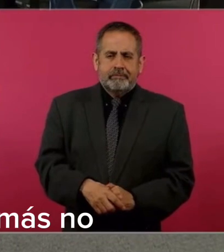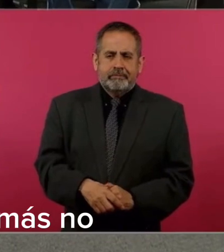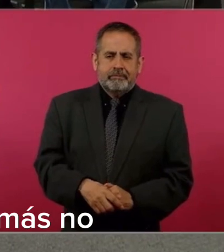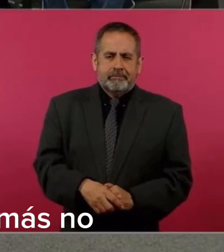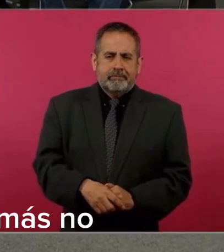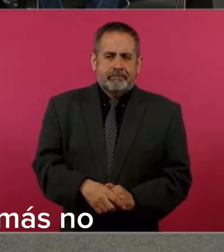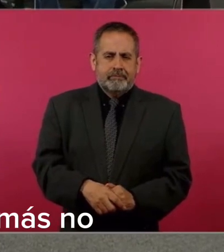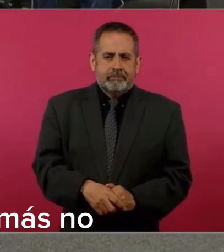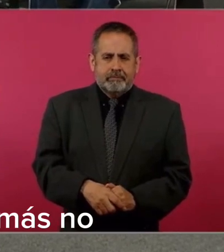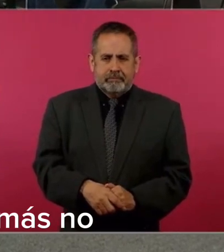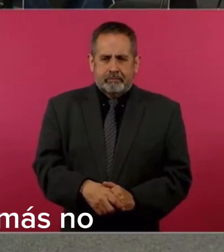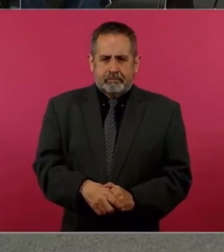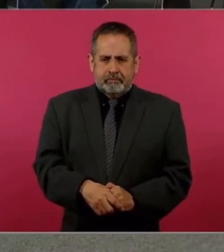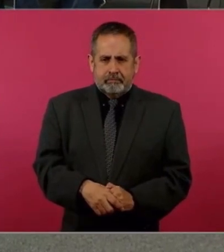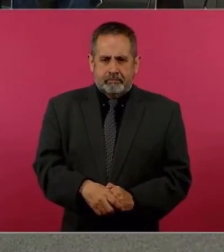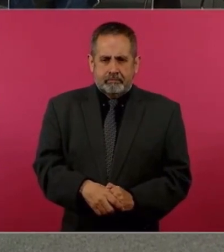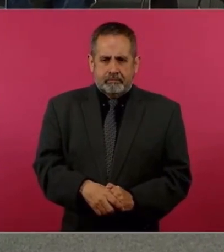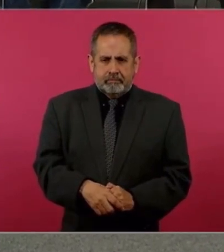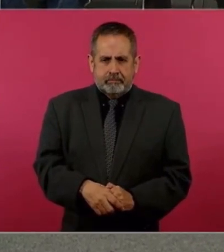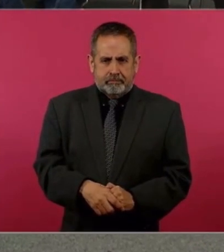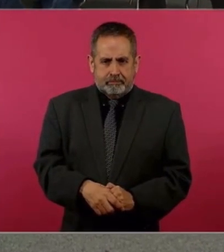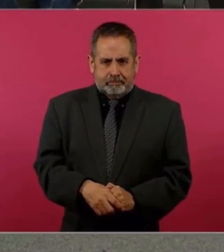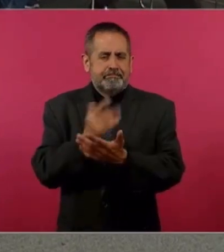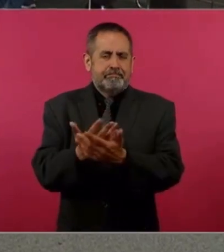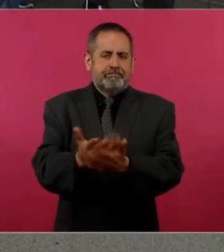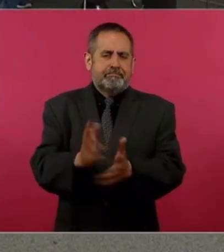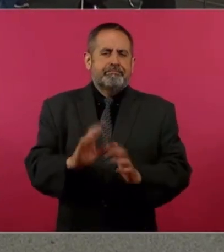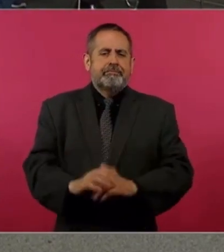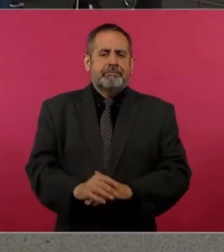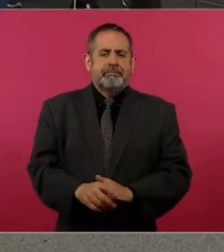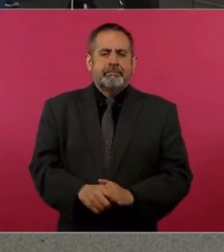declaró, que fueron poquitos nada más. No, pero vamos a esperar.